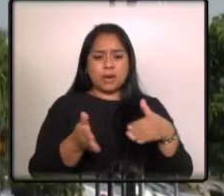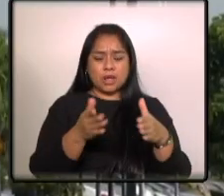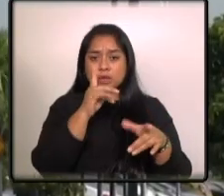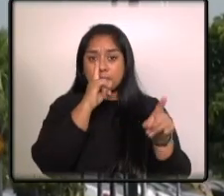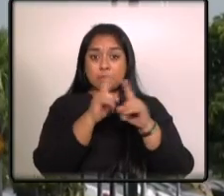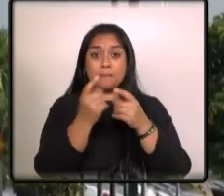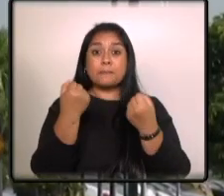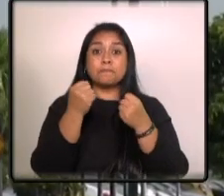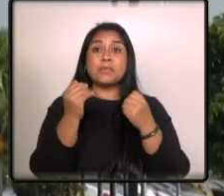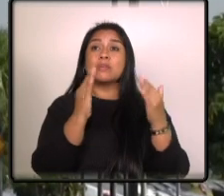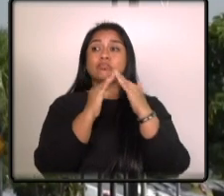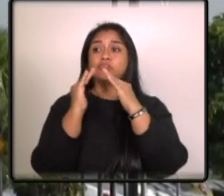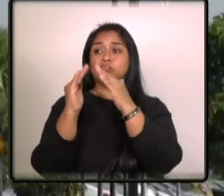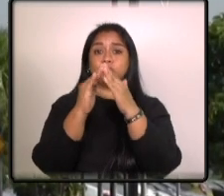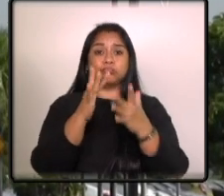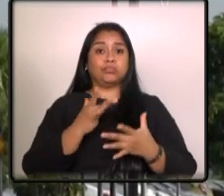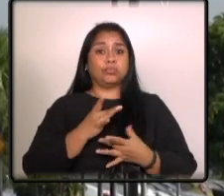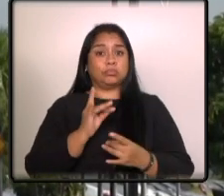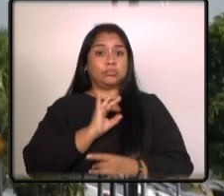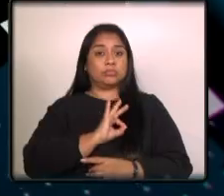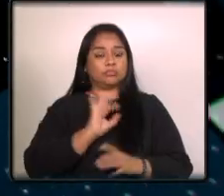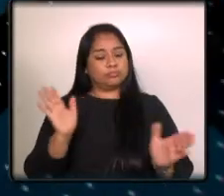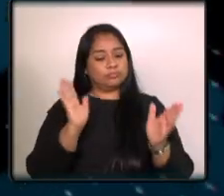interés social e impulsar el turismo